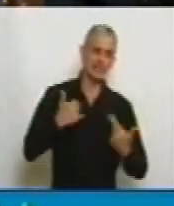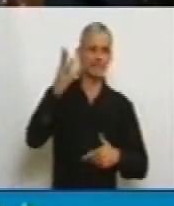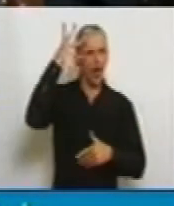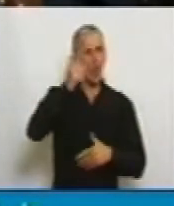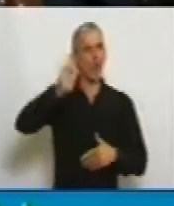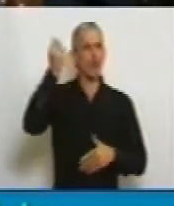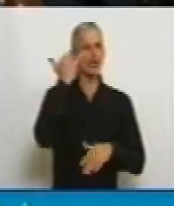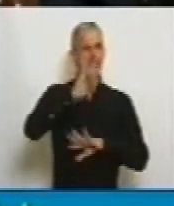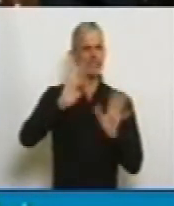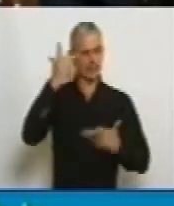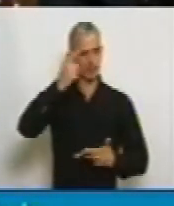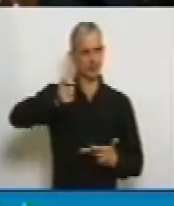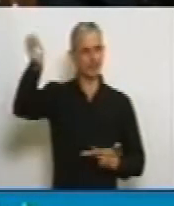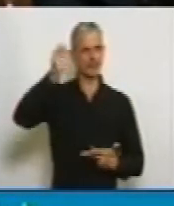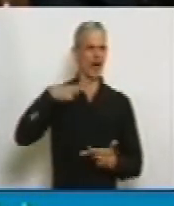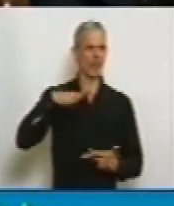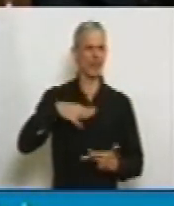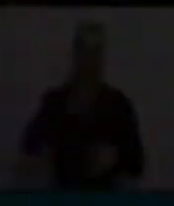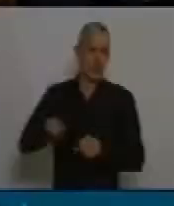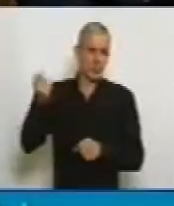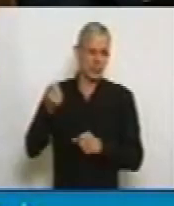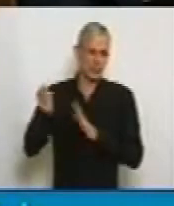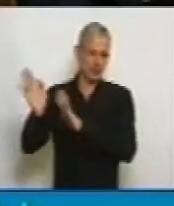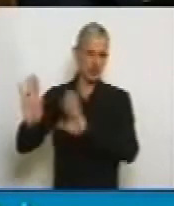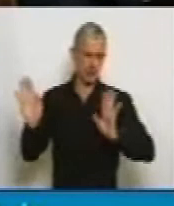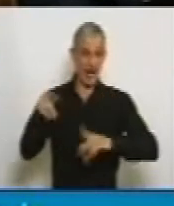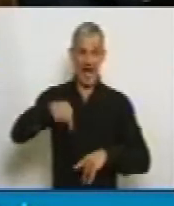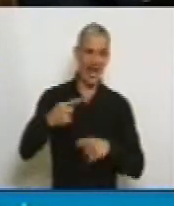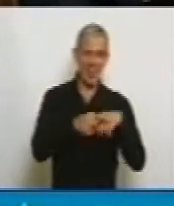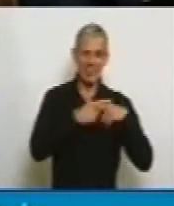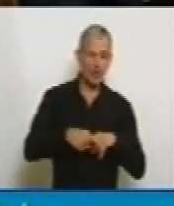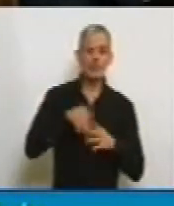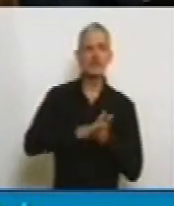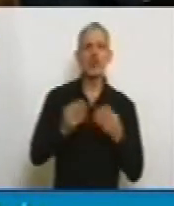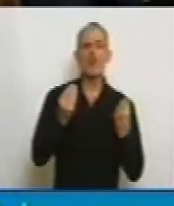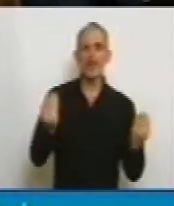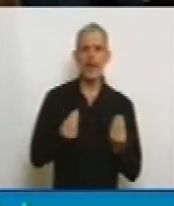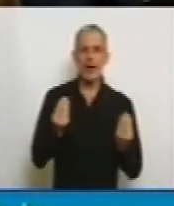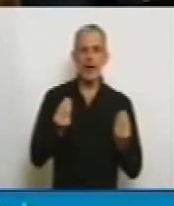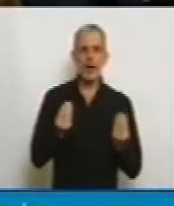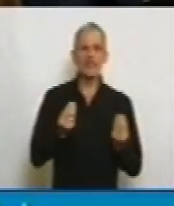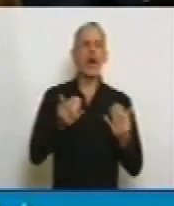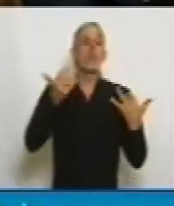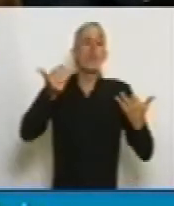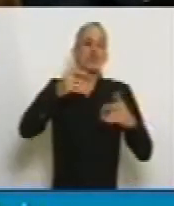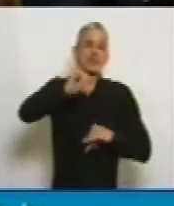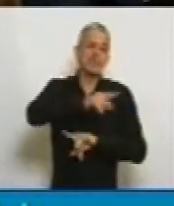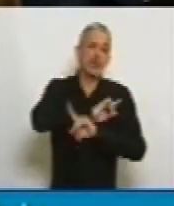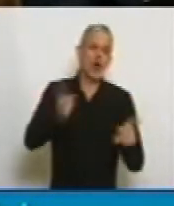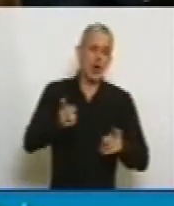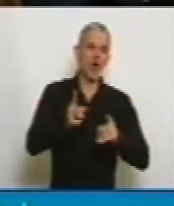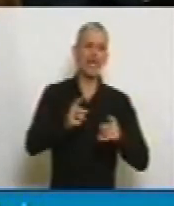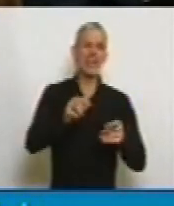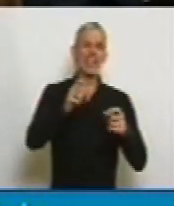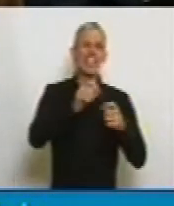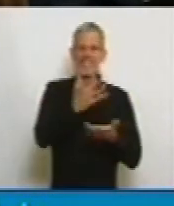en la justicia. Lo que aquí estamos discutiendo es la posibilidad de erradicar